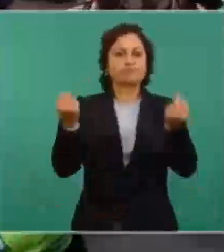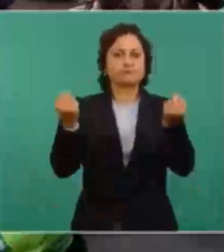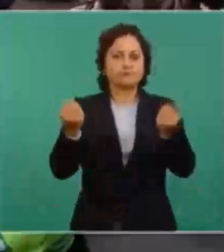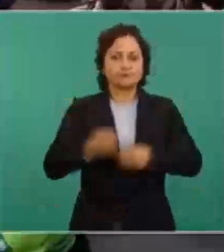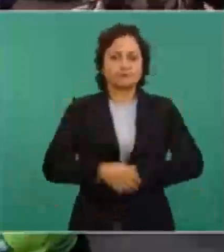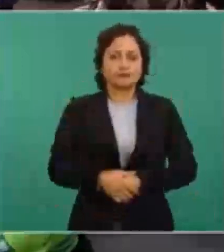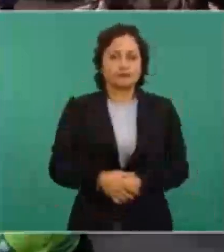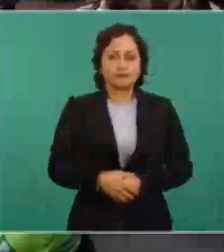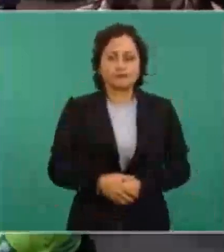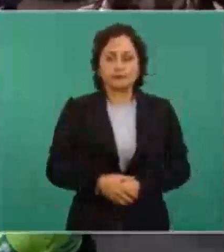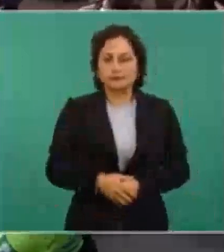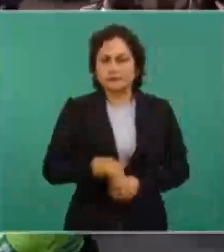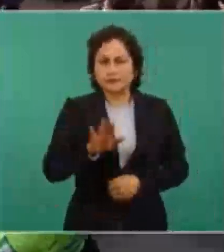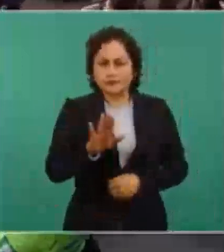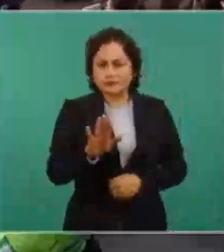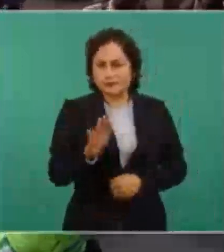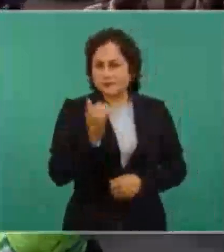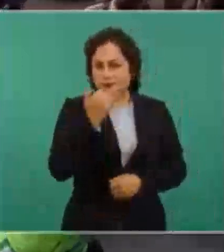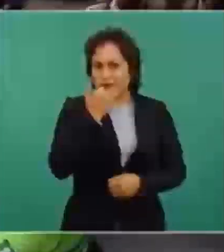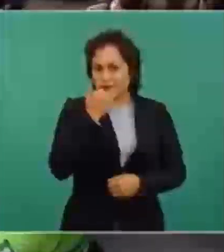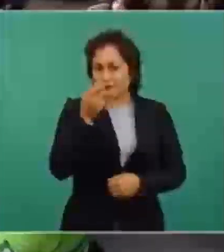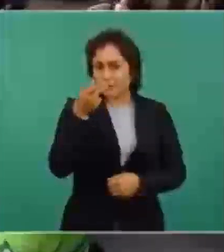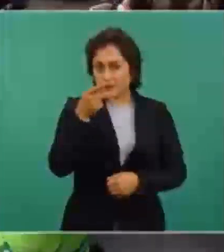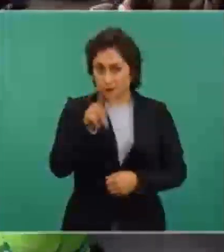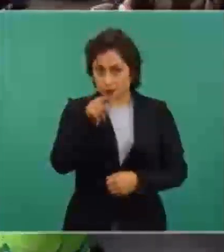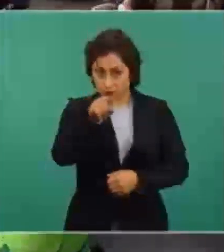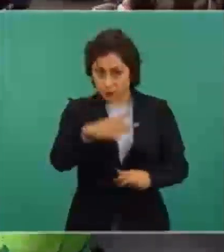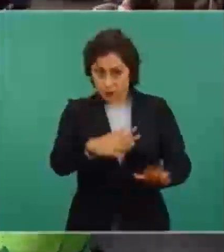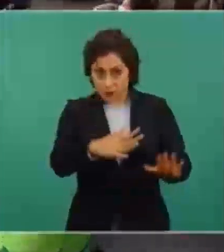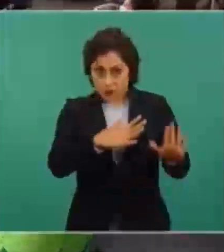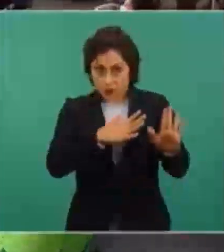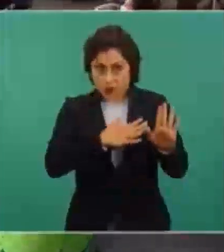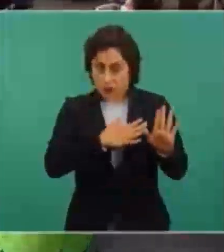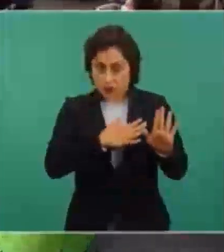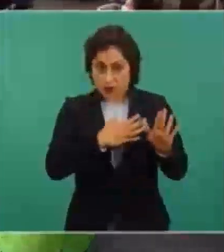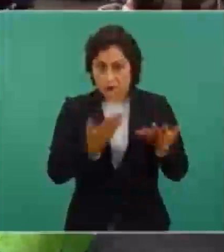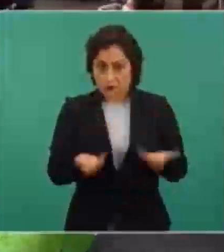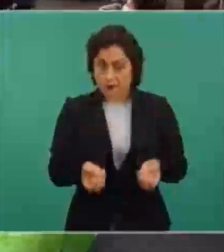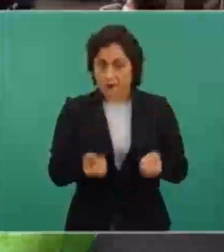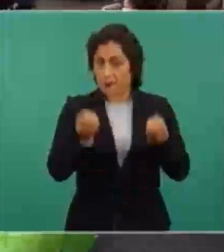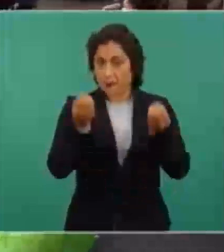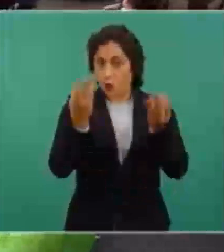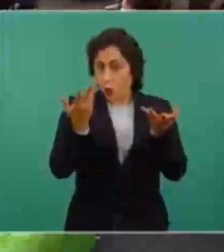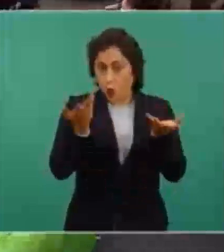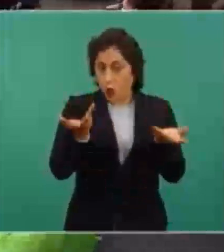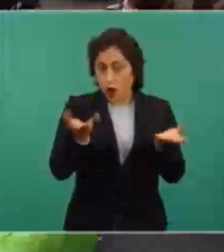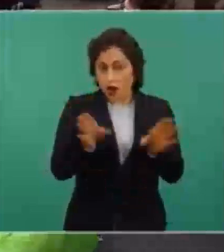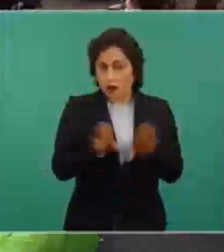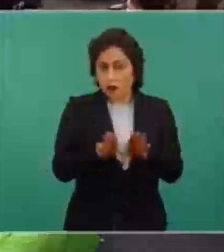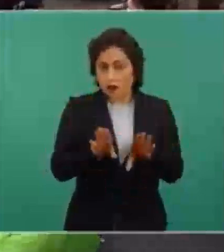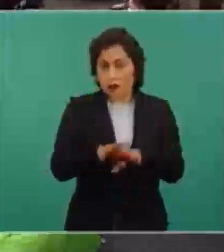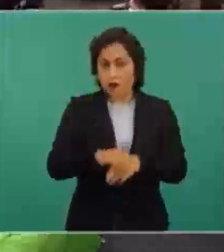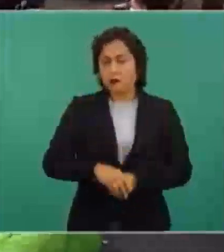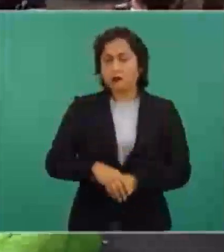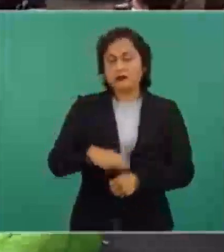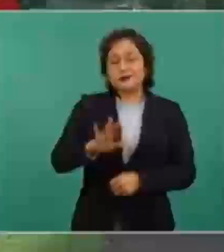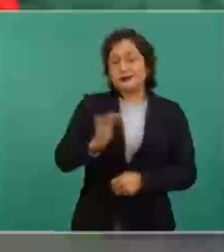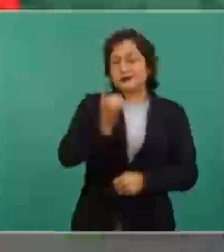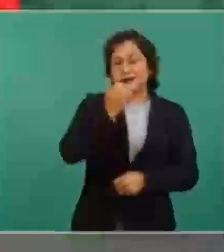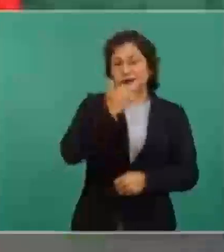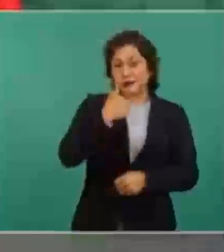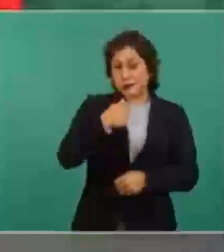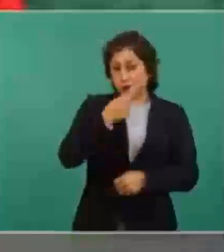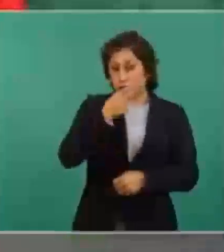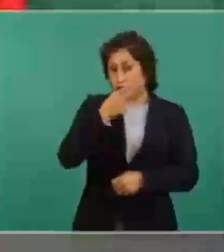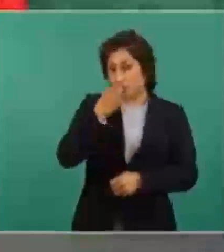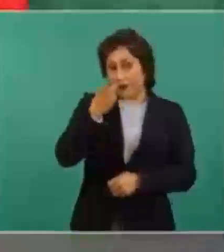Pero no hay una promesa concreta de la cantidad que podían pagar al gobierno. Eso no te lo puedo decir